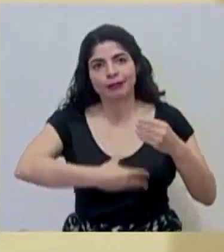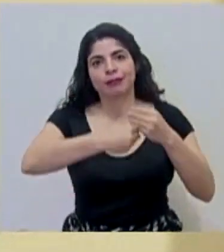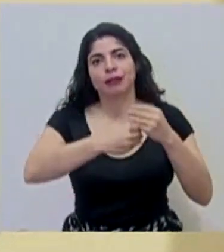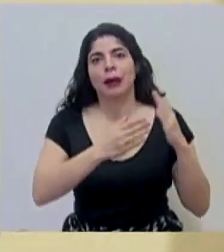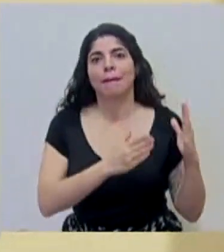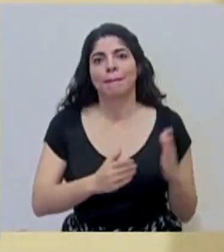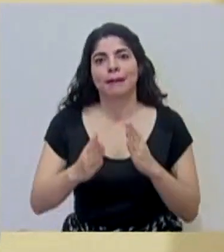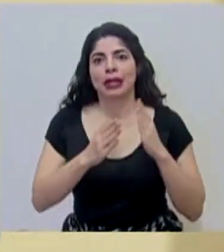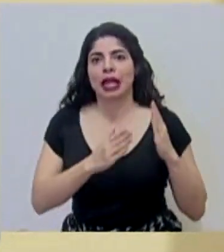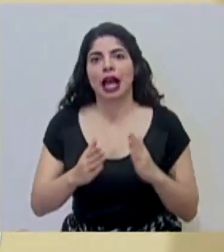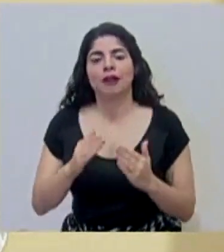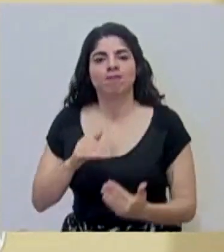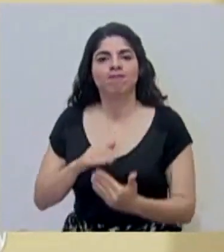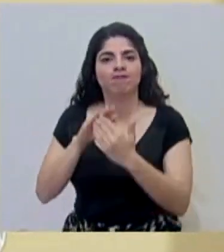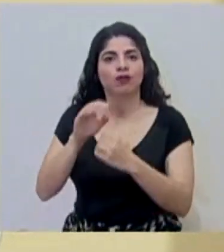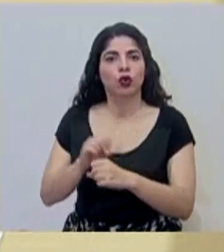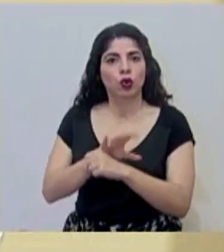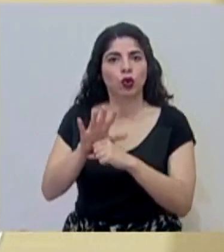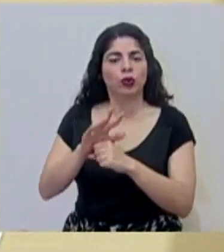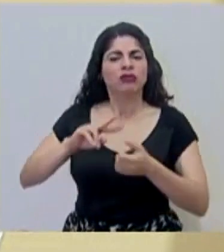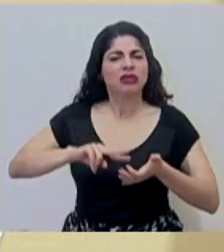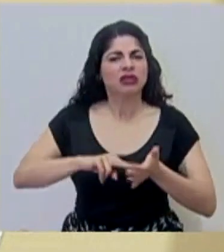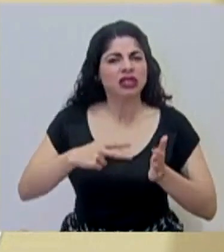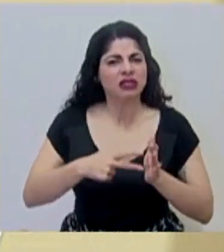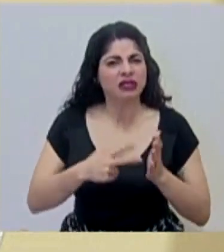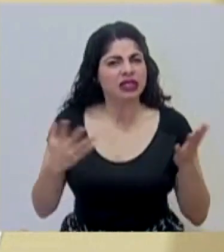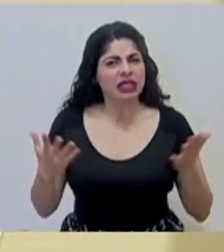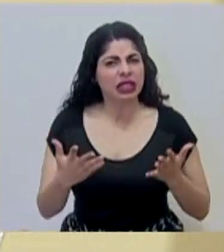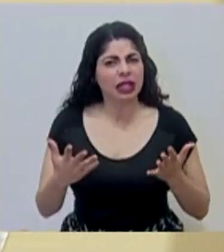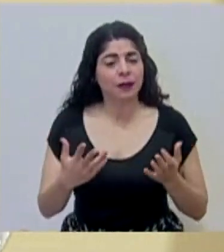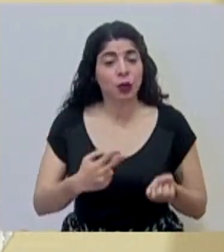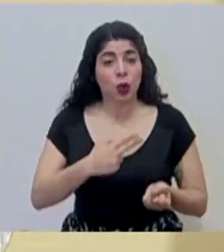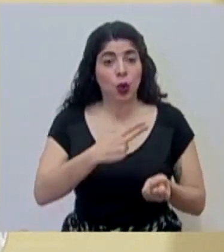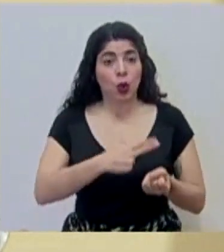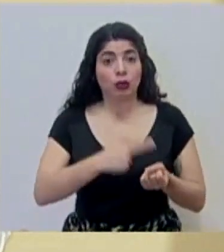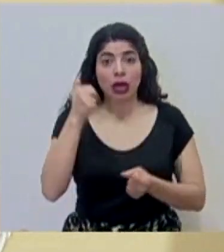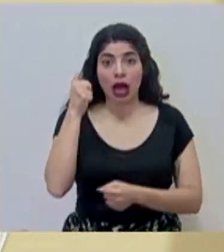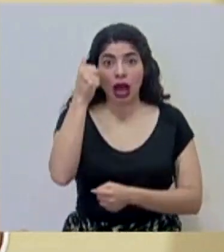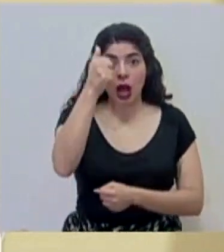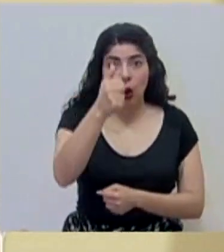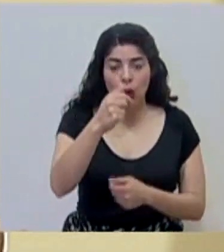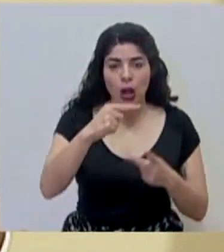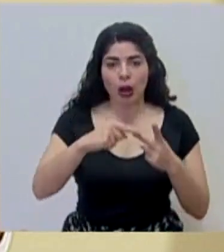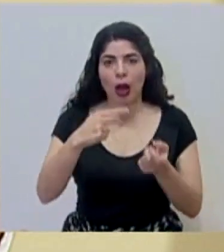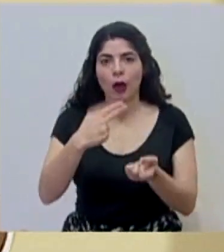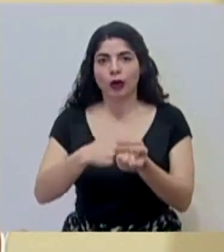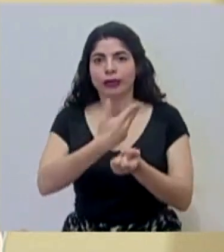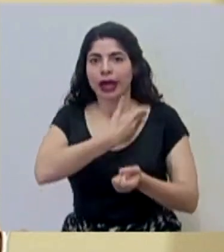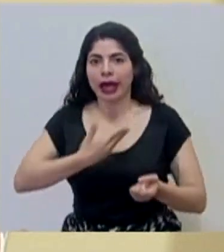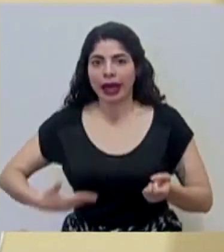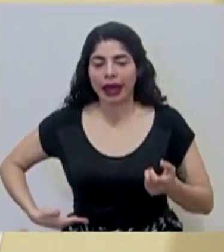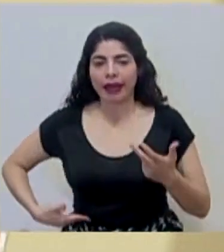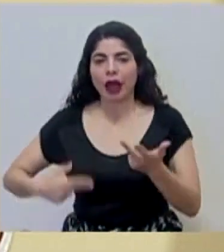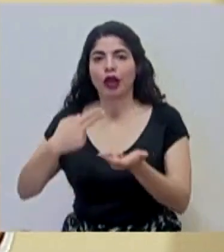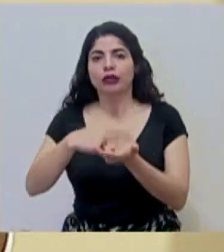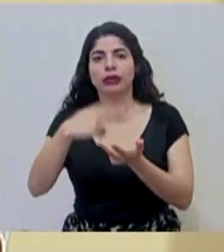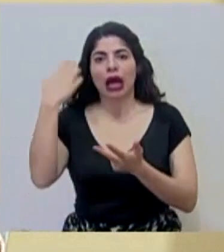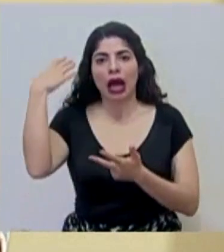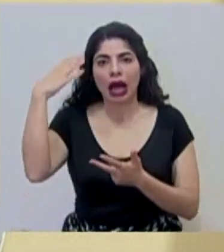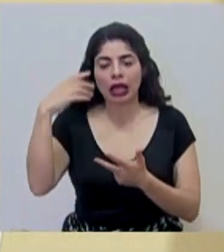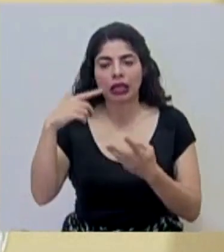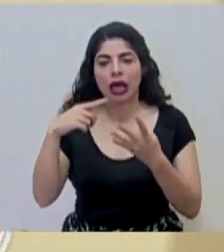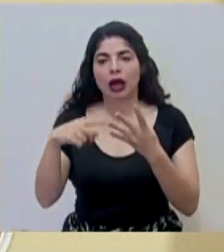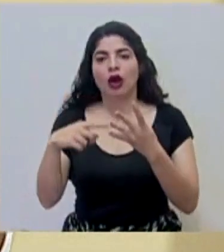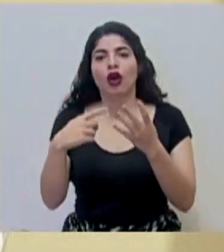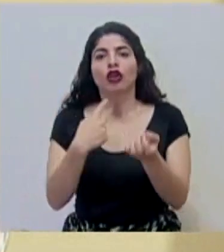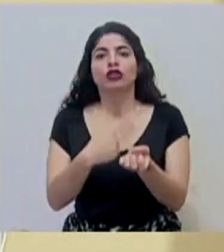escudo del COVID. Esto implica que el hospital de Alajuela, el hospital de Heredia, el hospital de Cartago, el hospital de